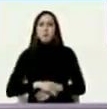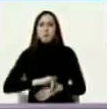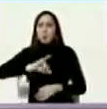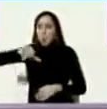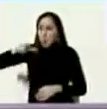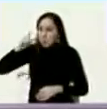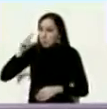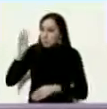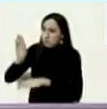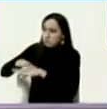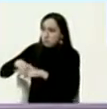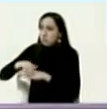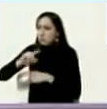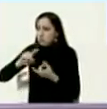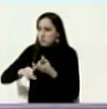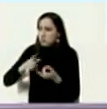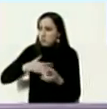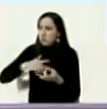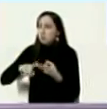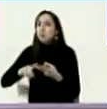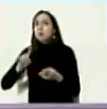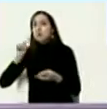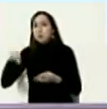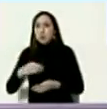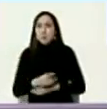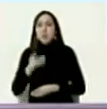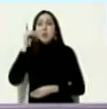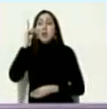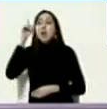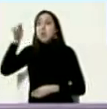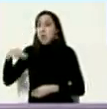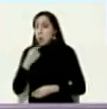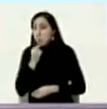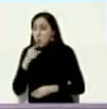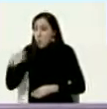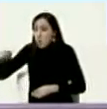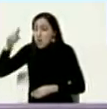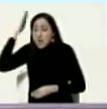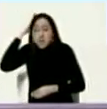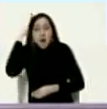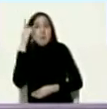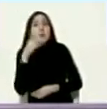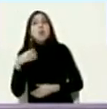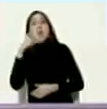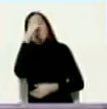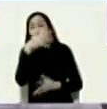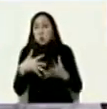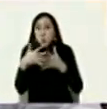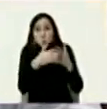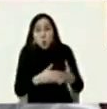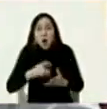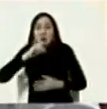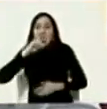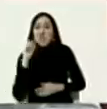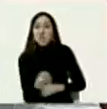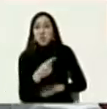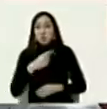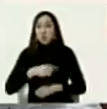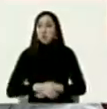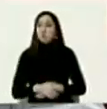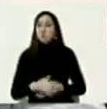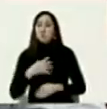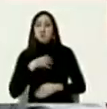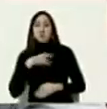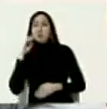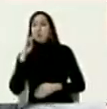Silvia Padrino nos desprecian y nos odian no nos soportan